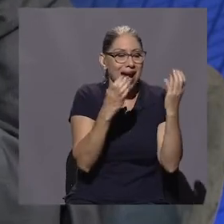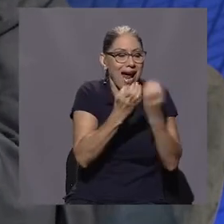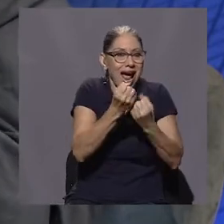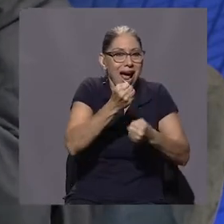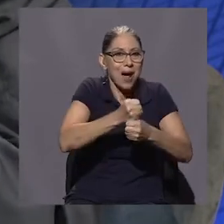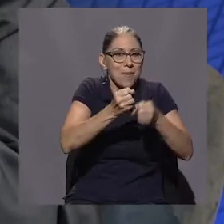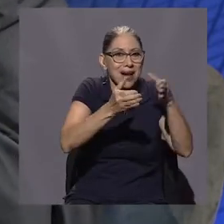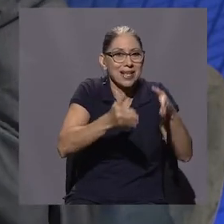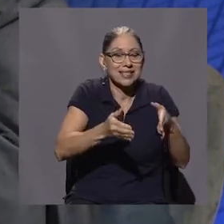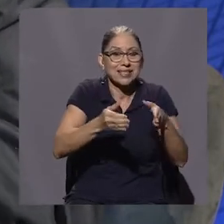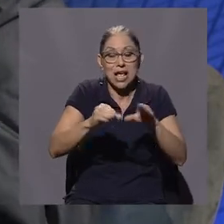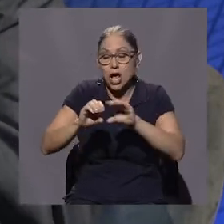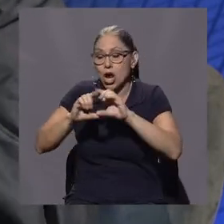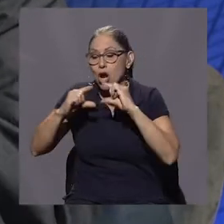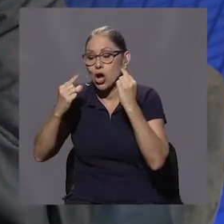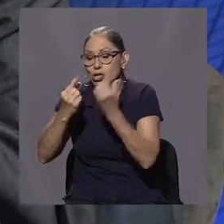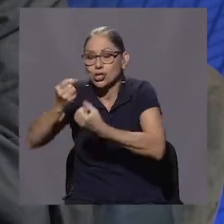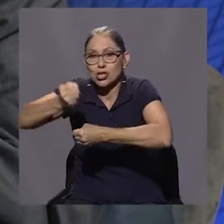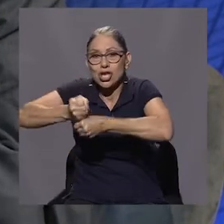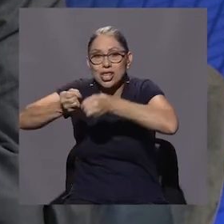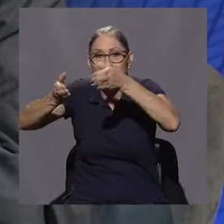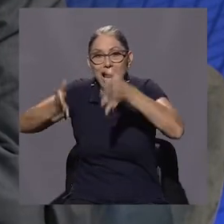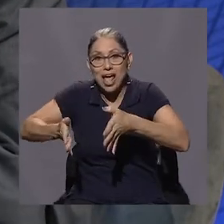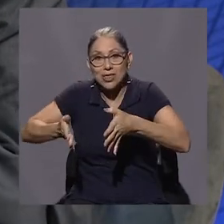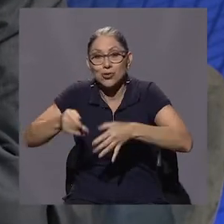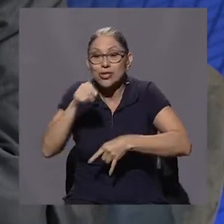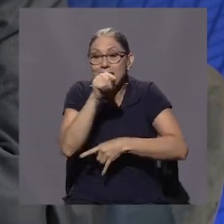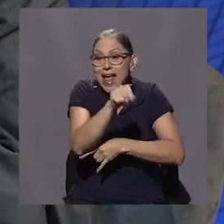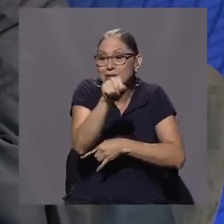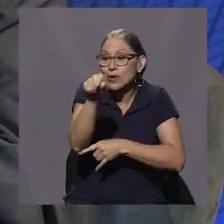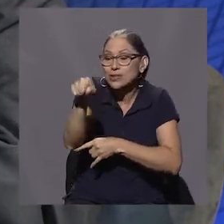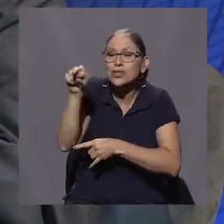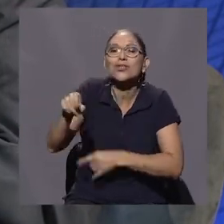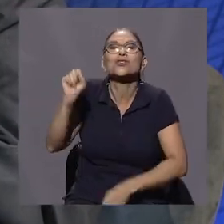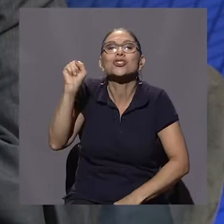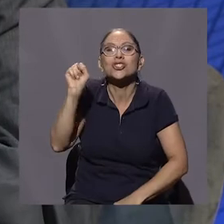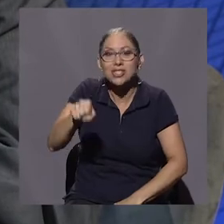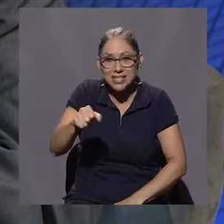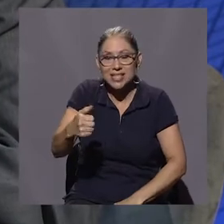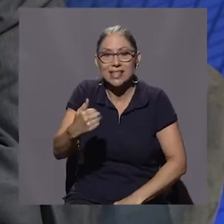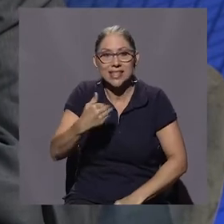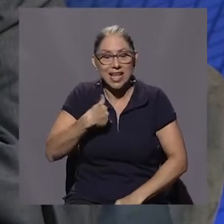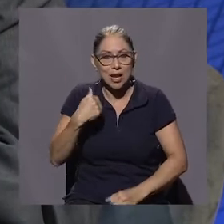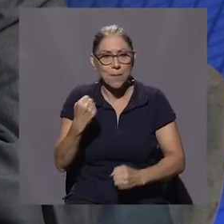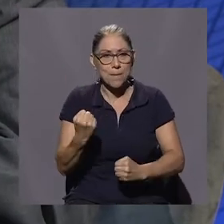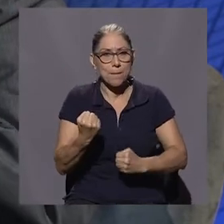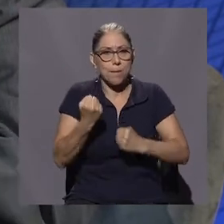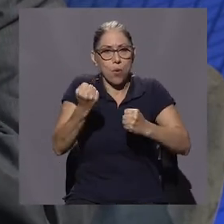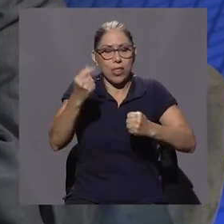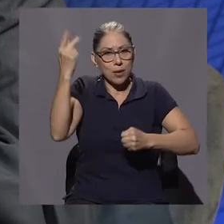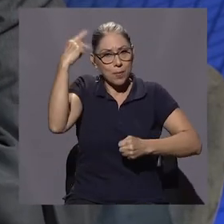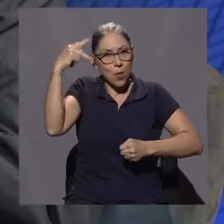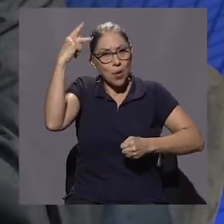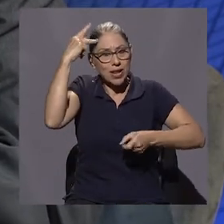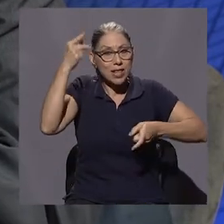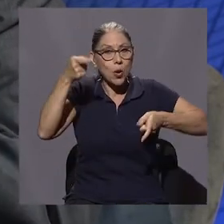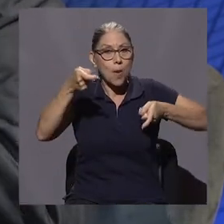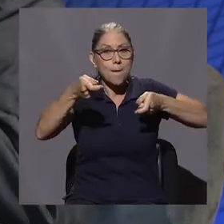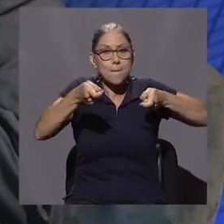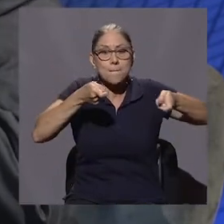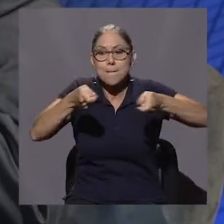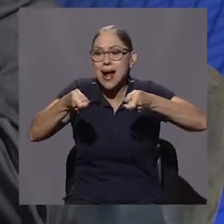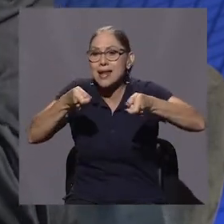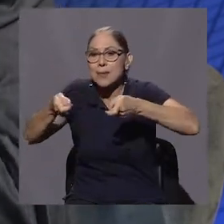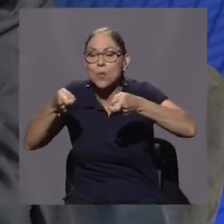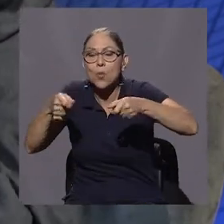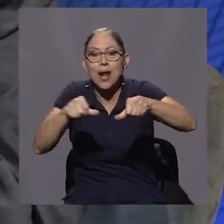sí tienen un poder político para manipular a los sectores políticos,